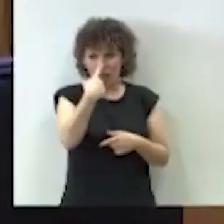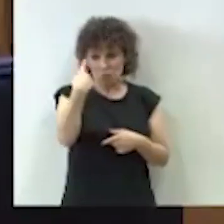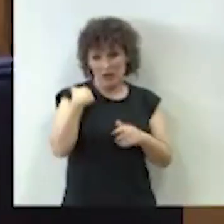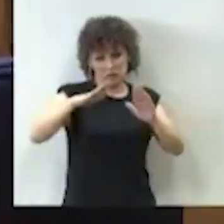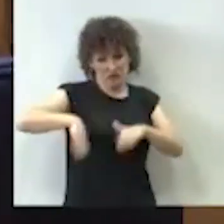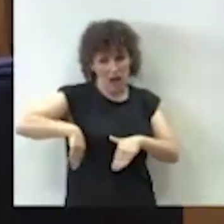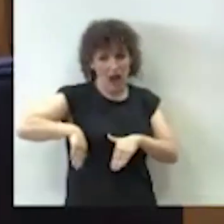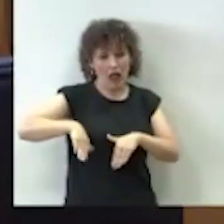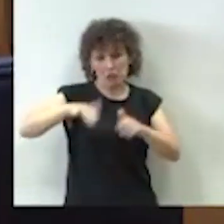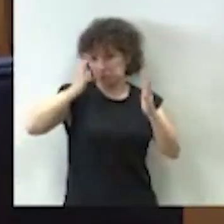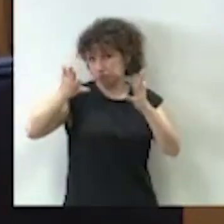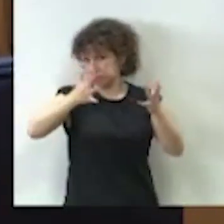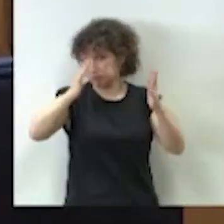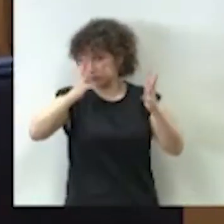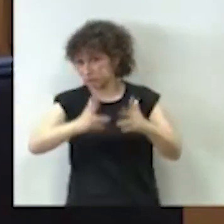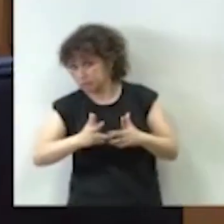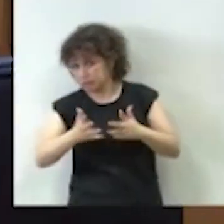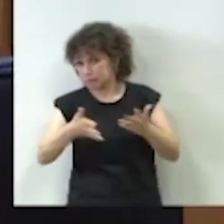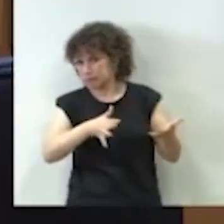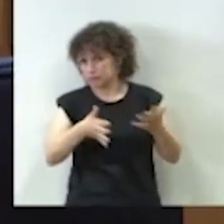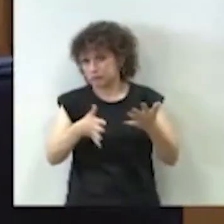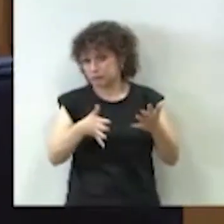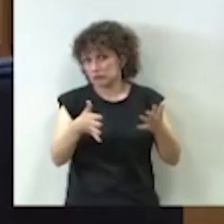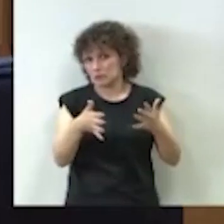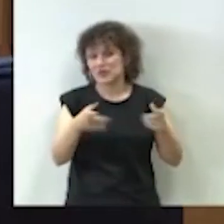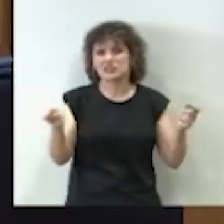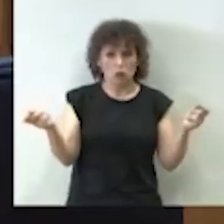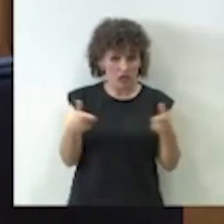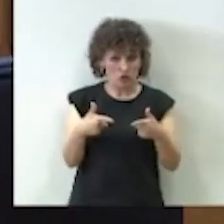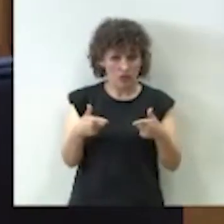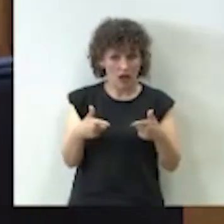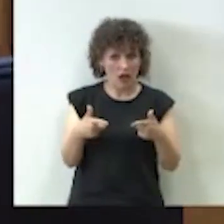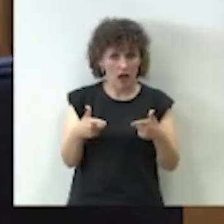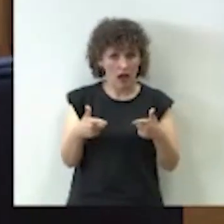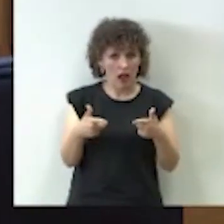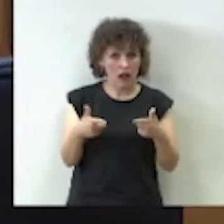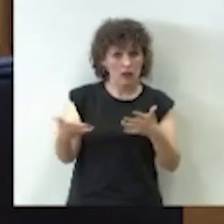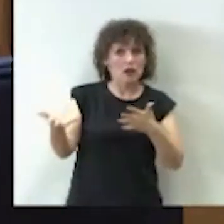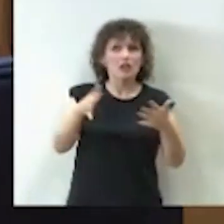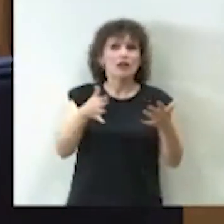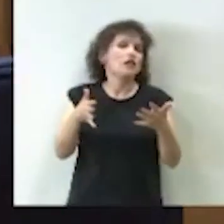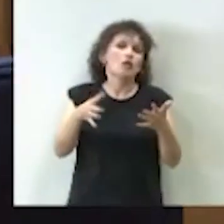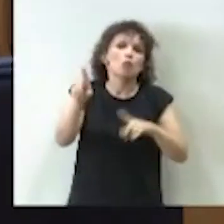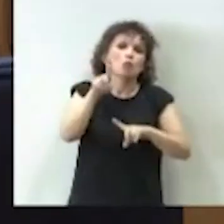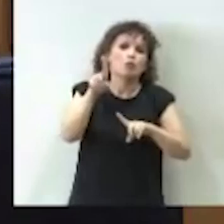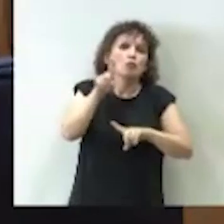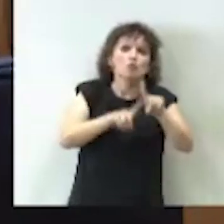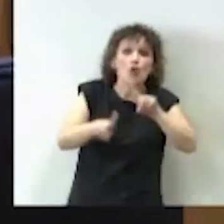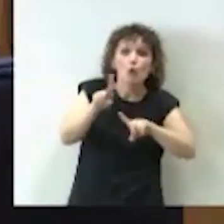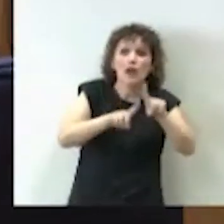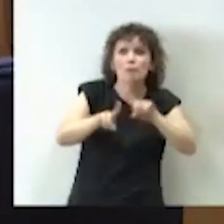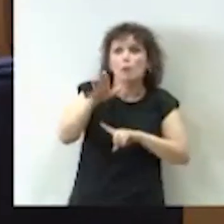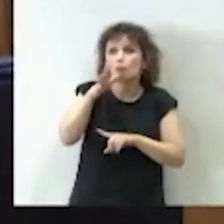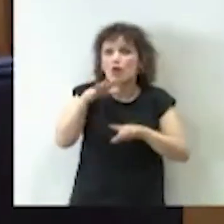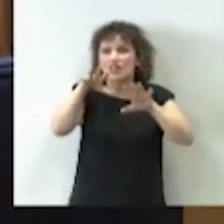números que yo recuerdo haber visto en el caso de la Seguridad Social, ya no había un problema estricto de